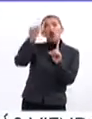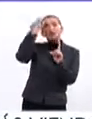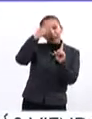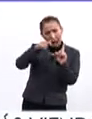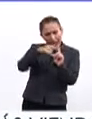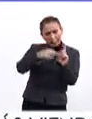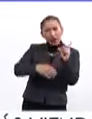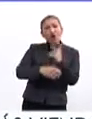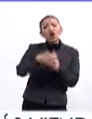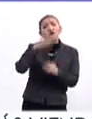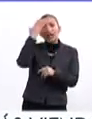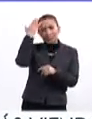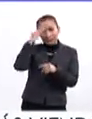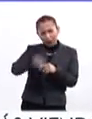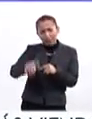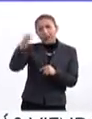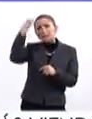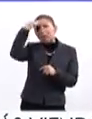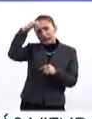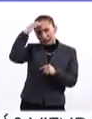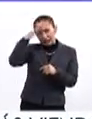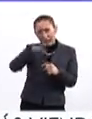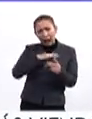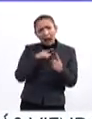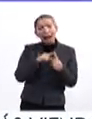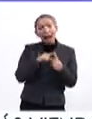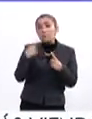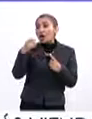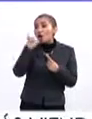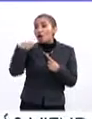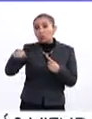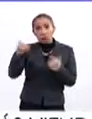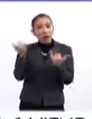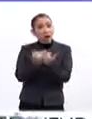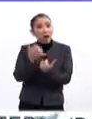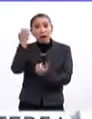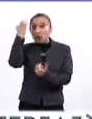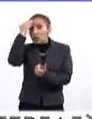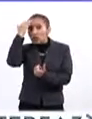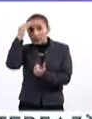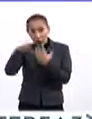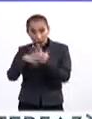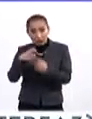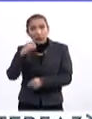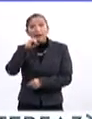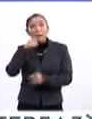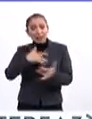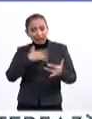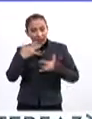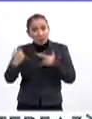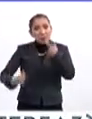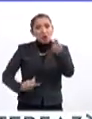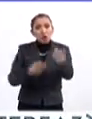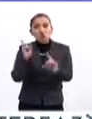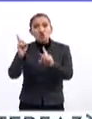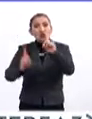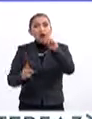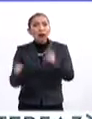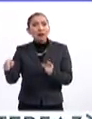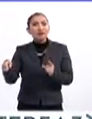conocimientos y sobre todo tiene una experiencia, pero el alumno también tiene conocimientos, tiene inquietudes, tiene preguntas.